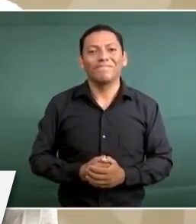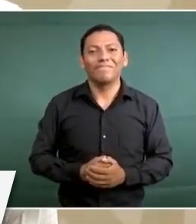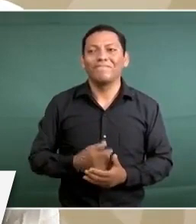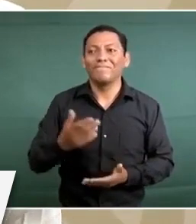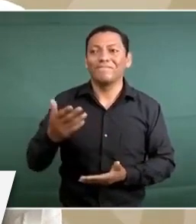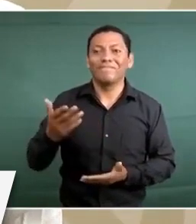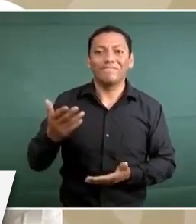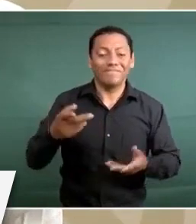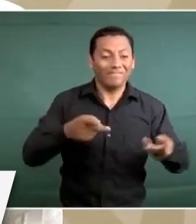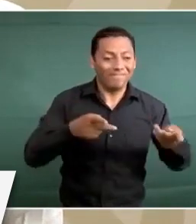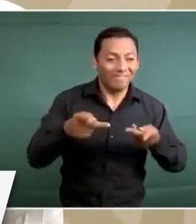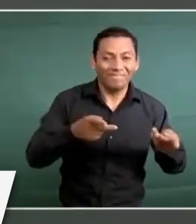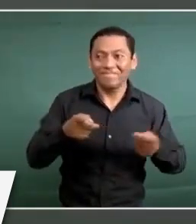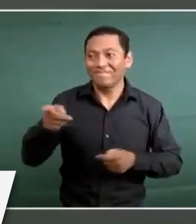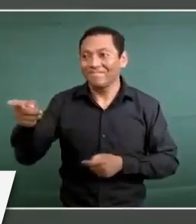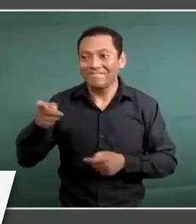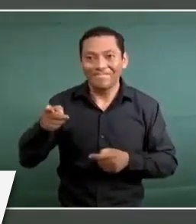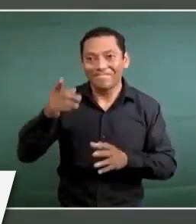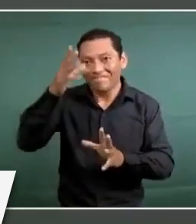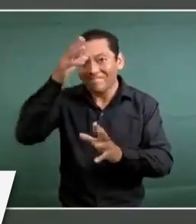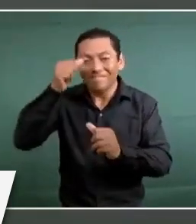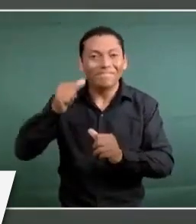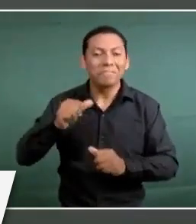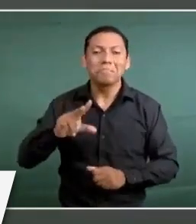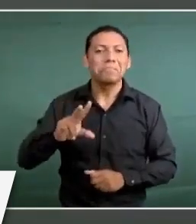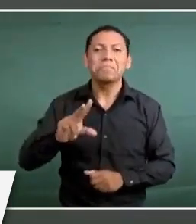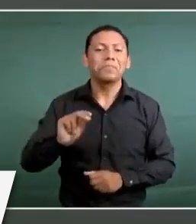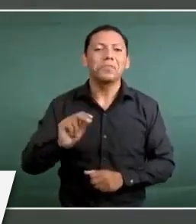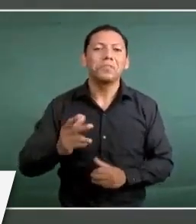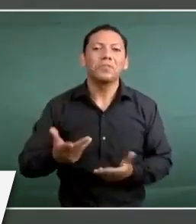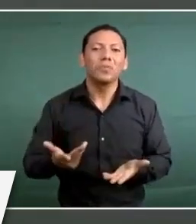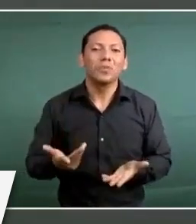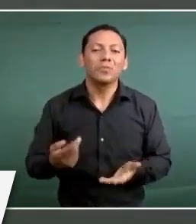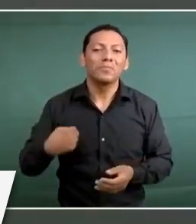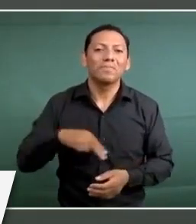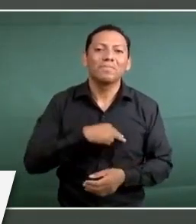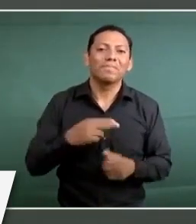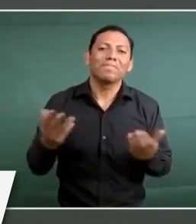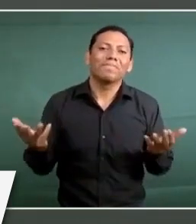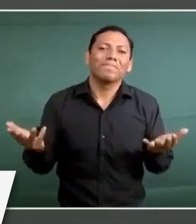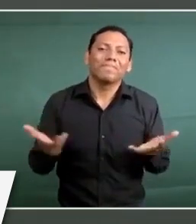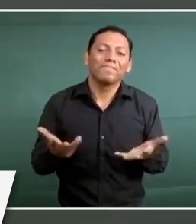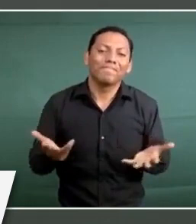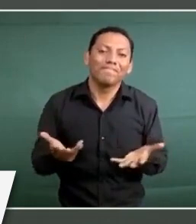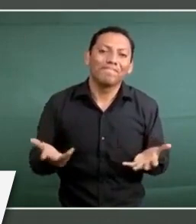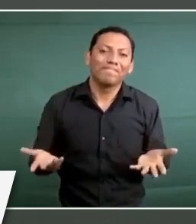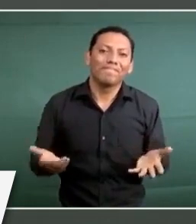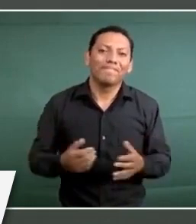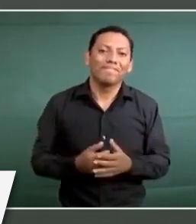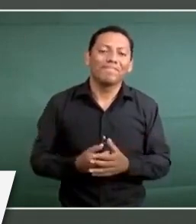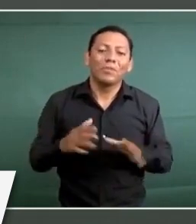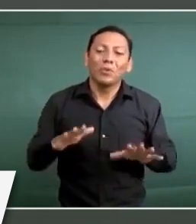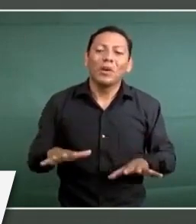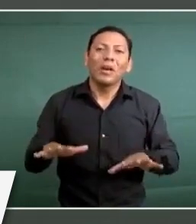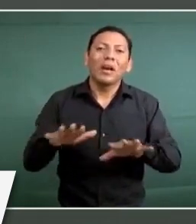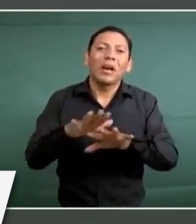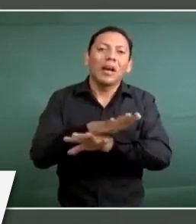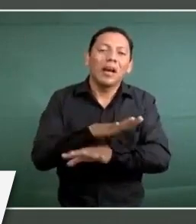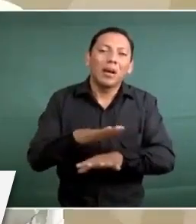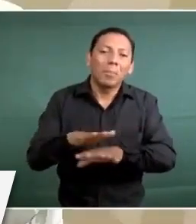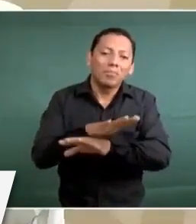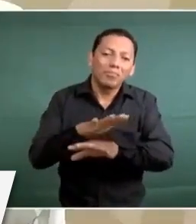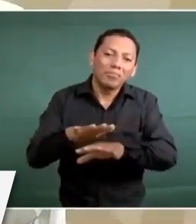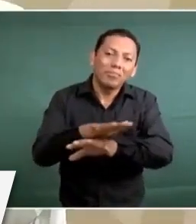acuerdo con lo que hacemos, con el cambio que se está